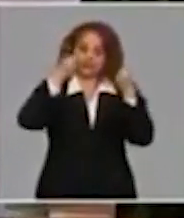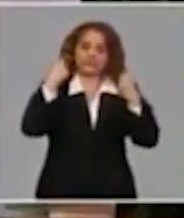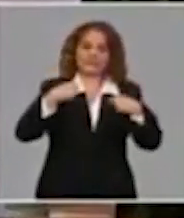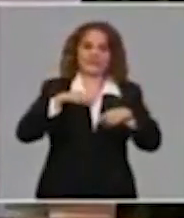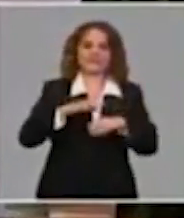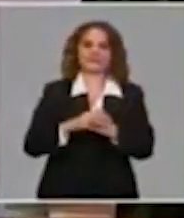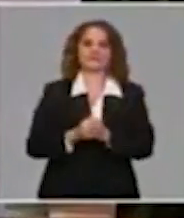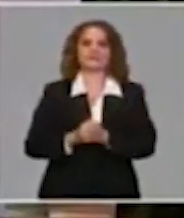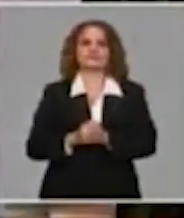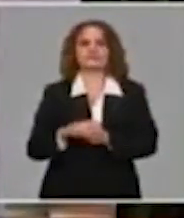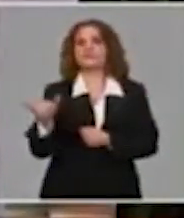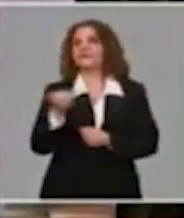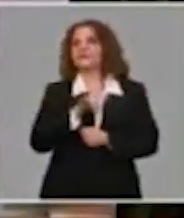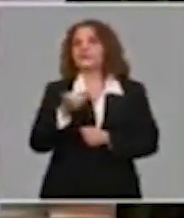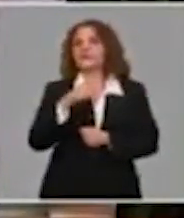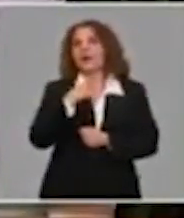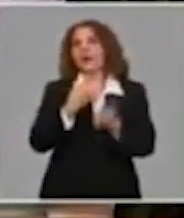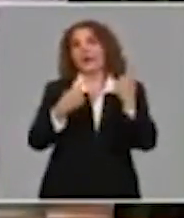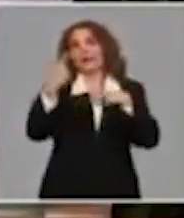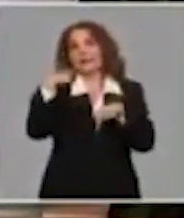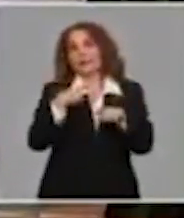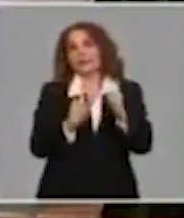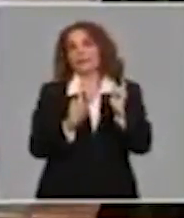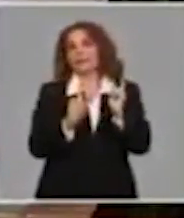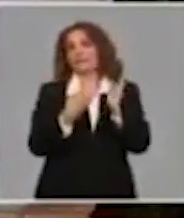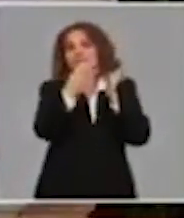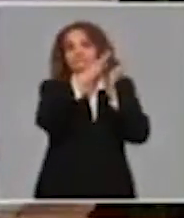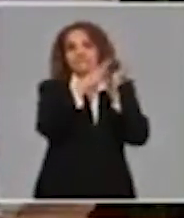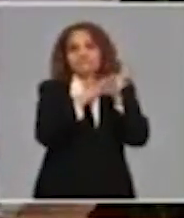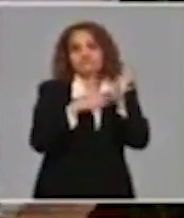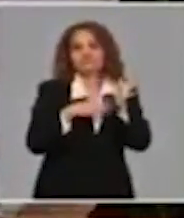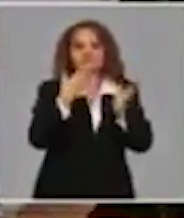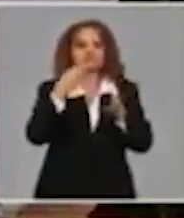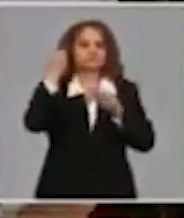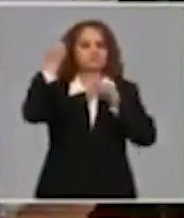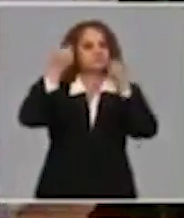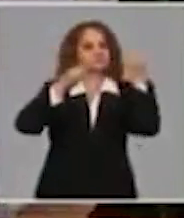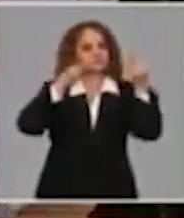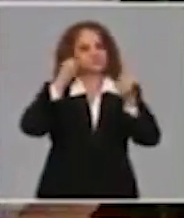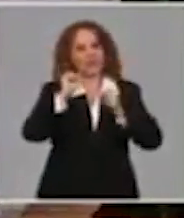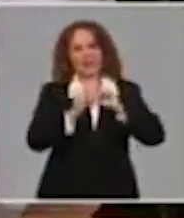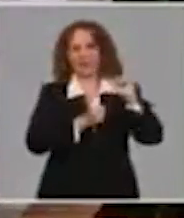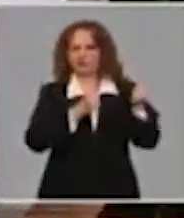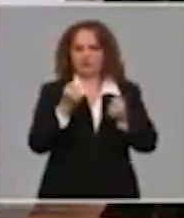expliqué, siempre tendremos en cuenta elementos cualitativos sobre la dispersión de casos y el control